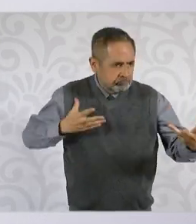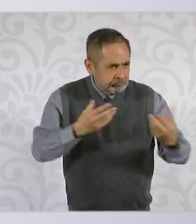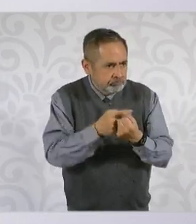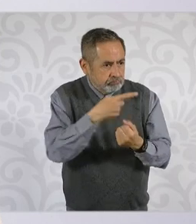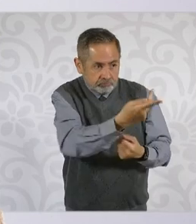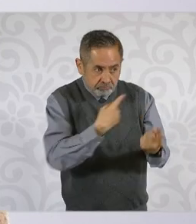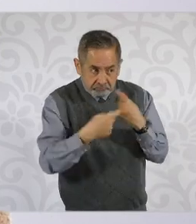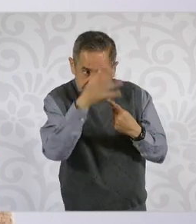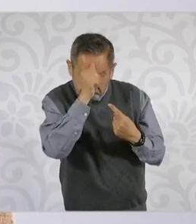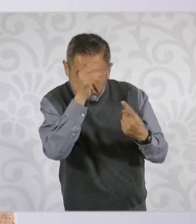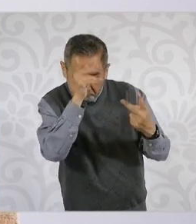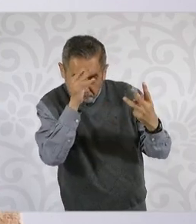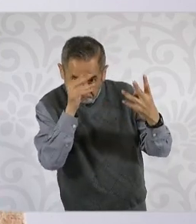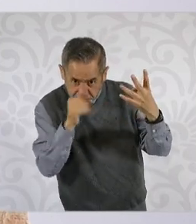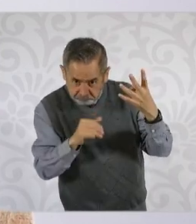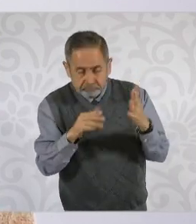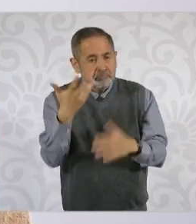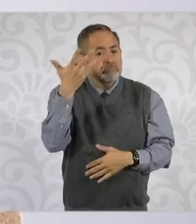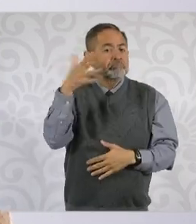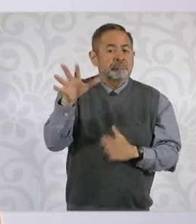compromisos para Morelos.